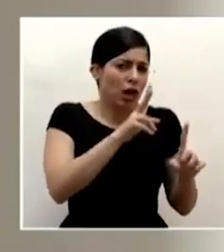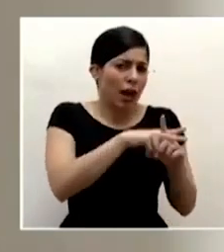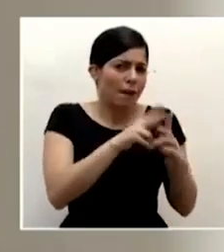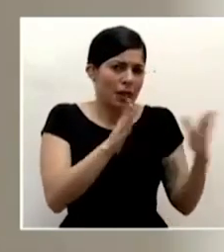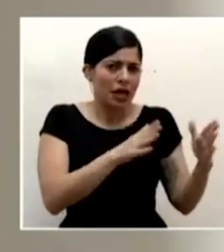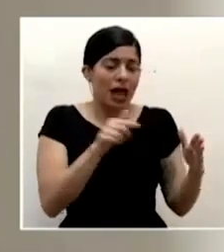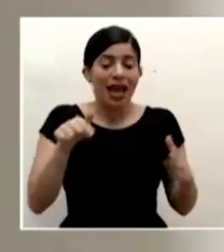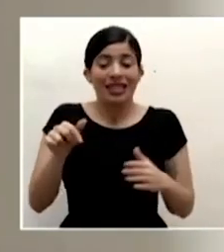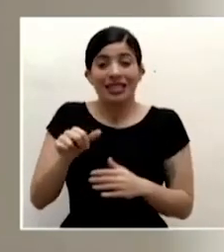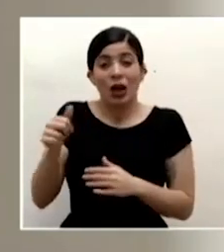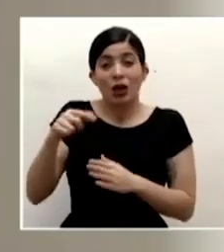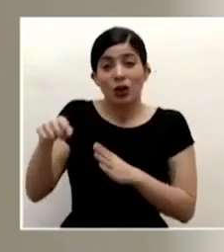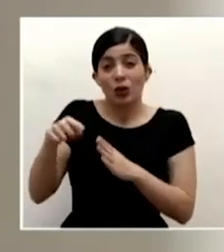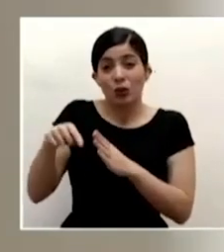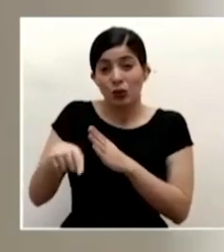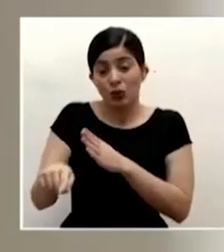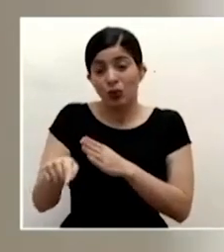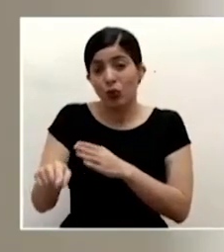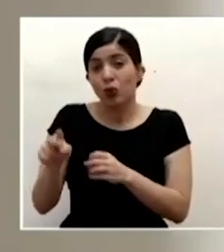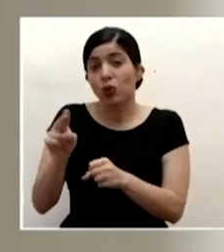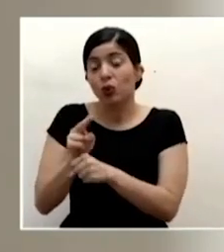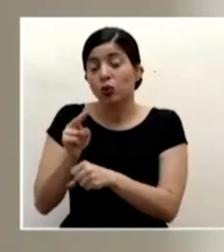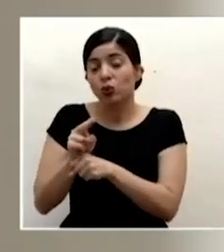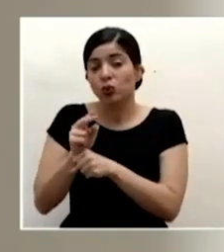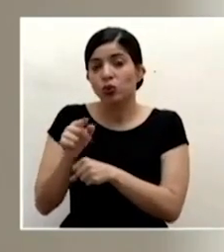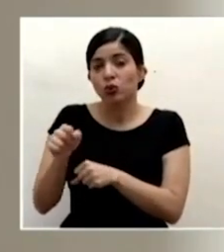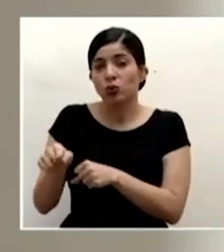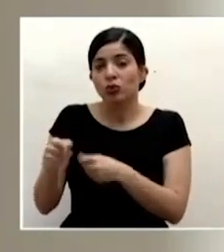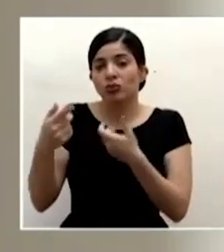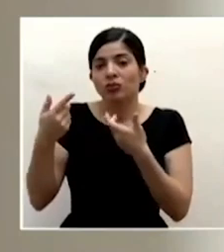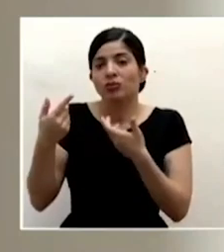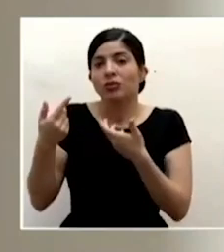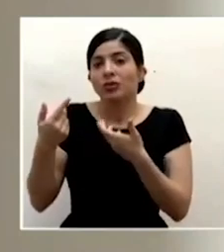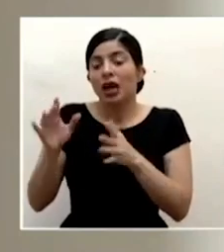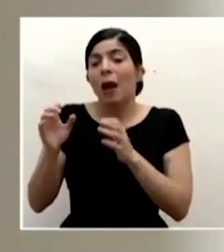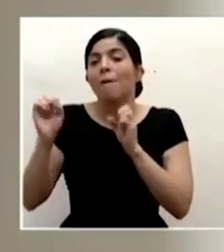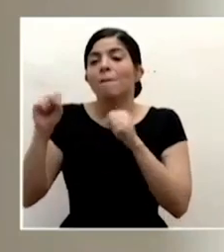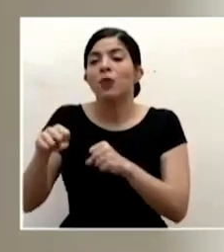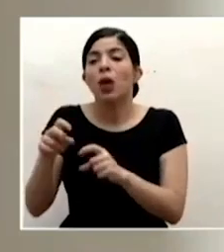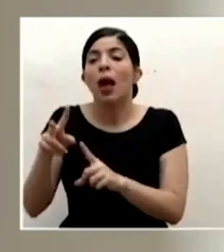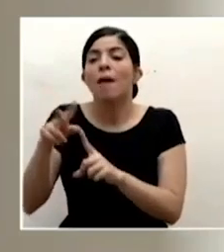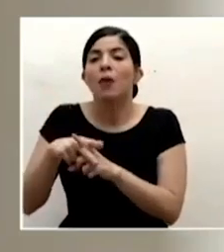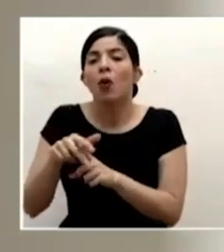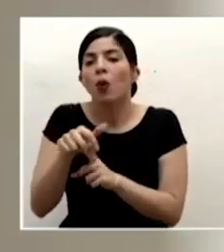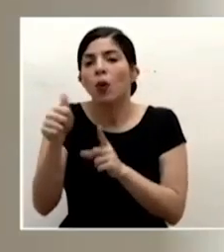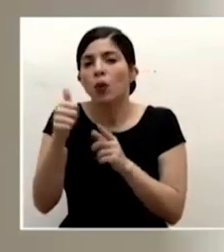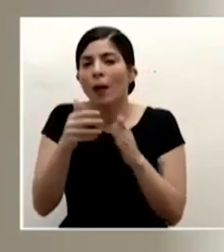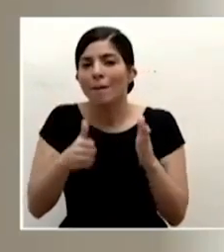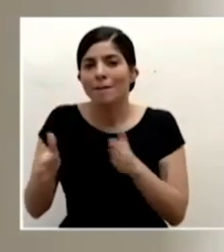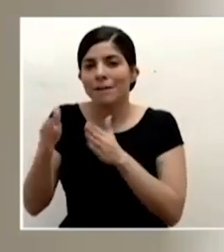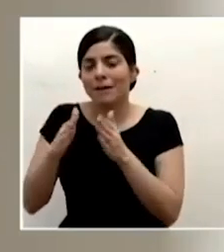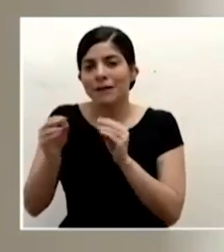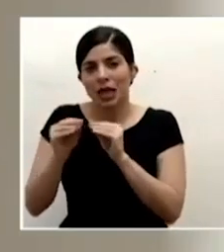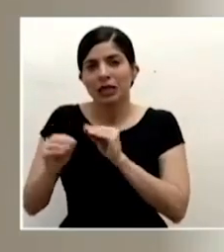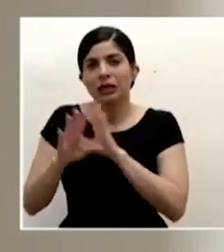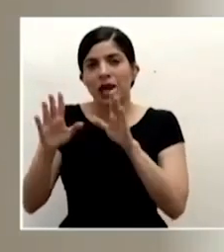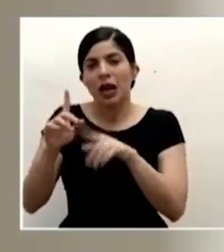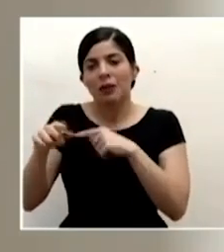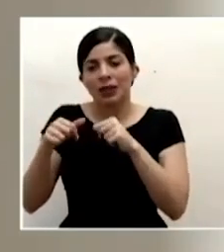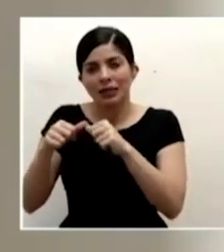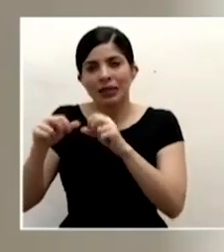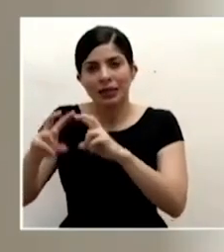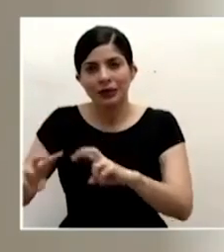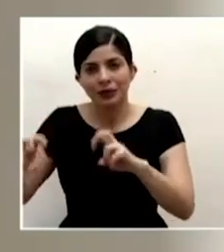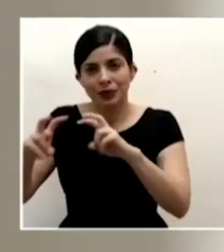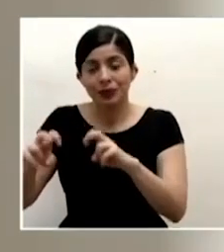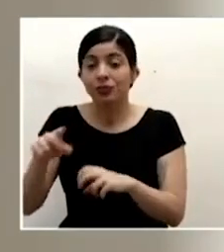en el caso de este que ya pues podamos implementar un plan estructurado bien claro donde vamos a seguir muestreando recordemos también que en el